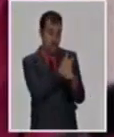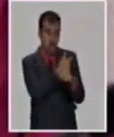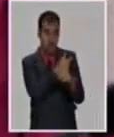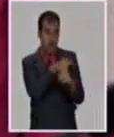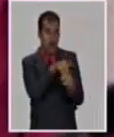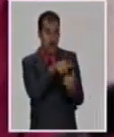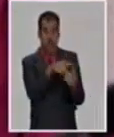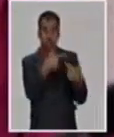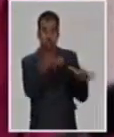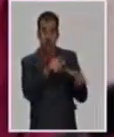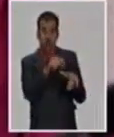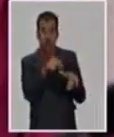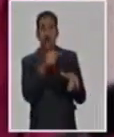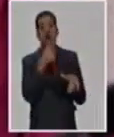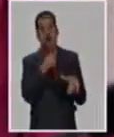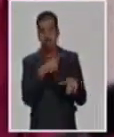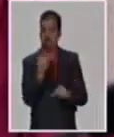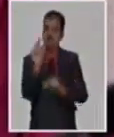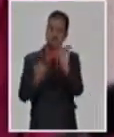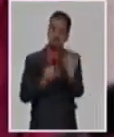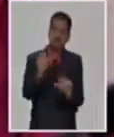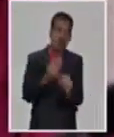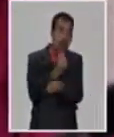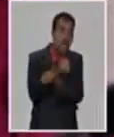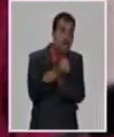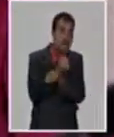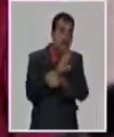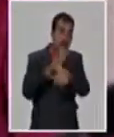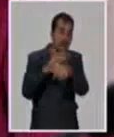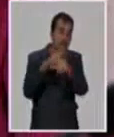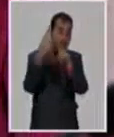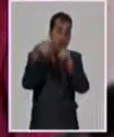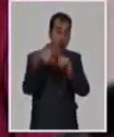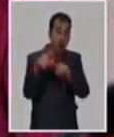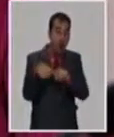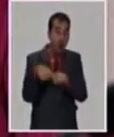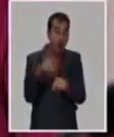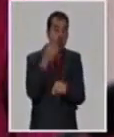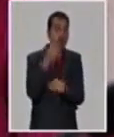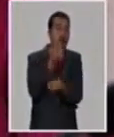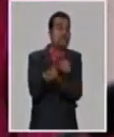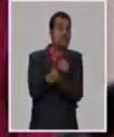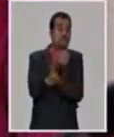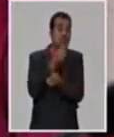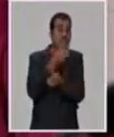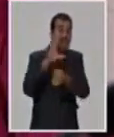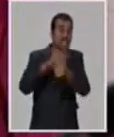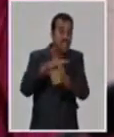ahí van personas muy vulnerables, personas con patologías de muchos riesgos,